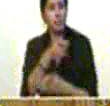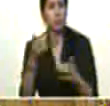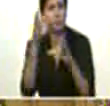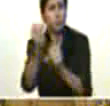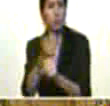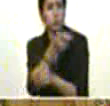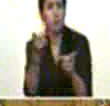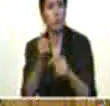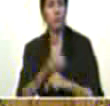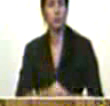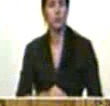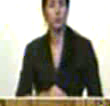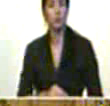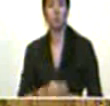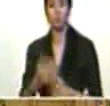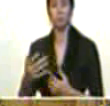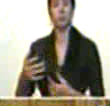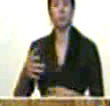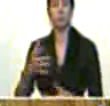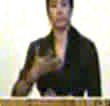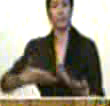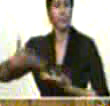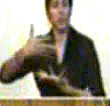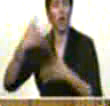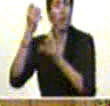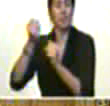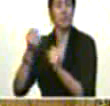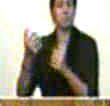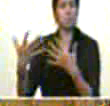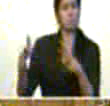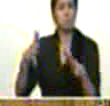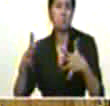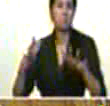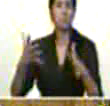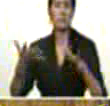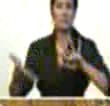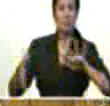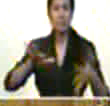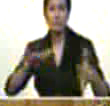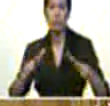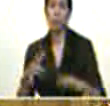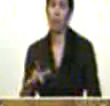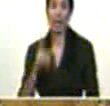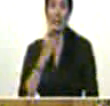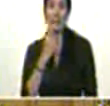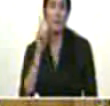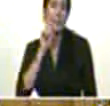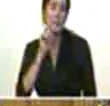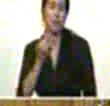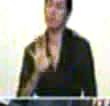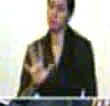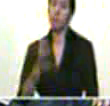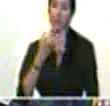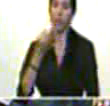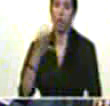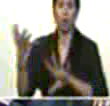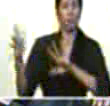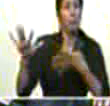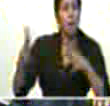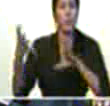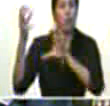nivel de confianza entre nosotros no está bueno no no vamos a engañar a nadie yo llamo un diálogo